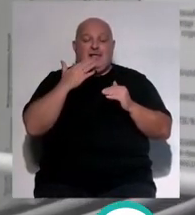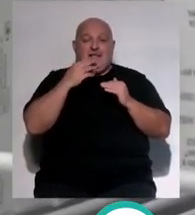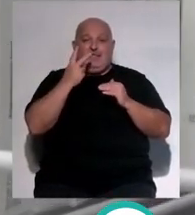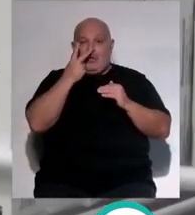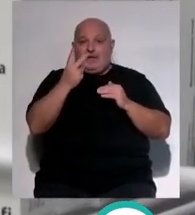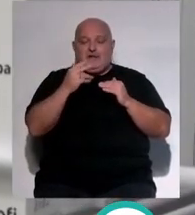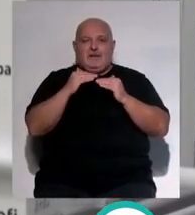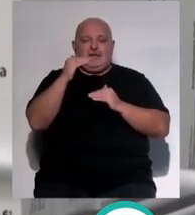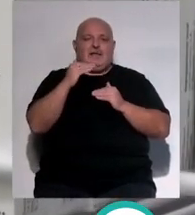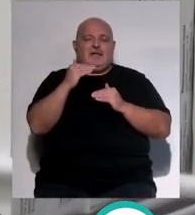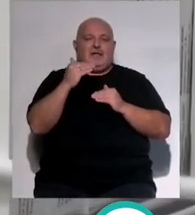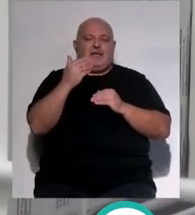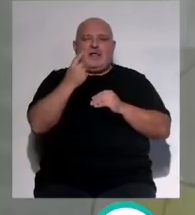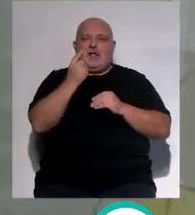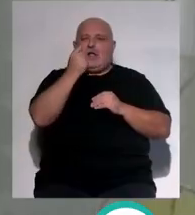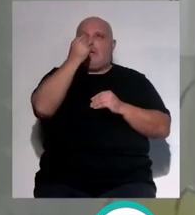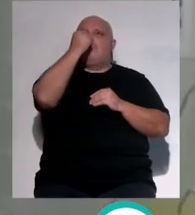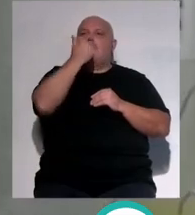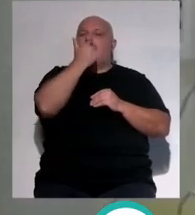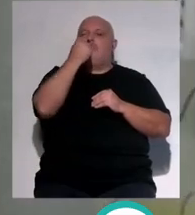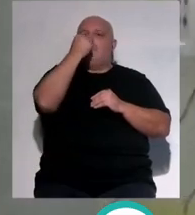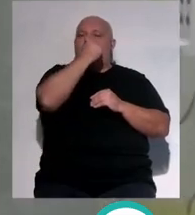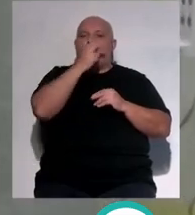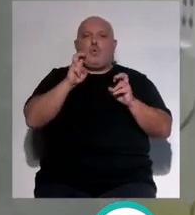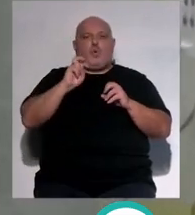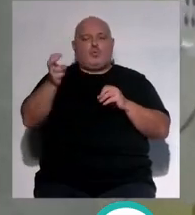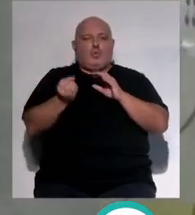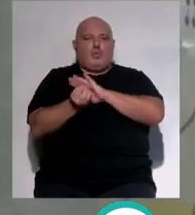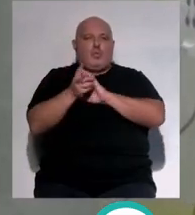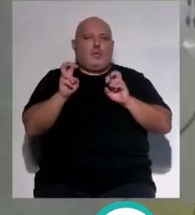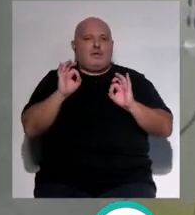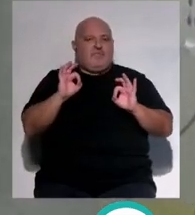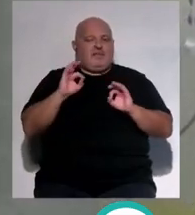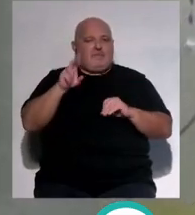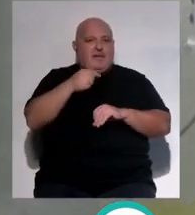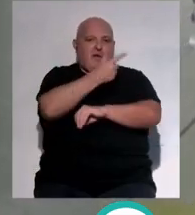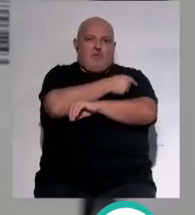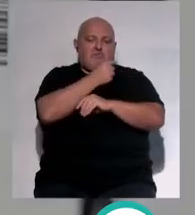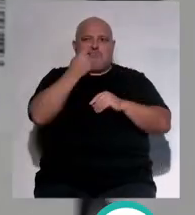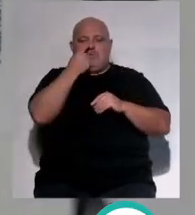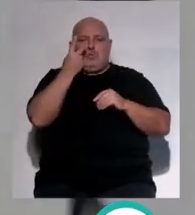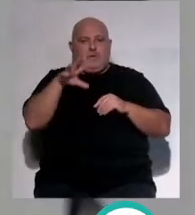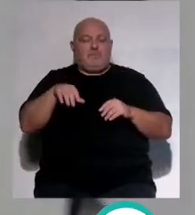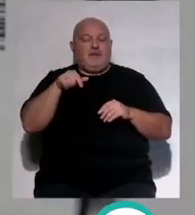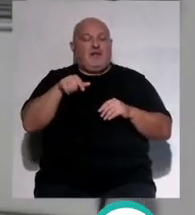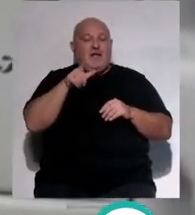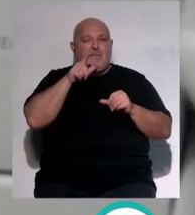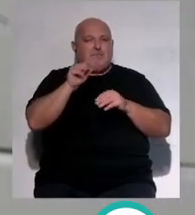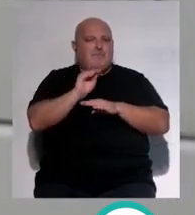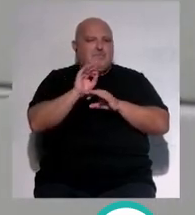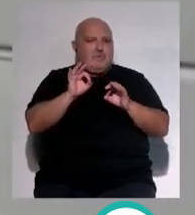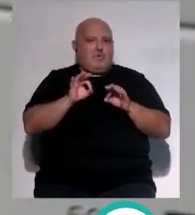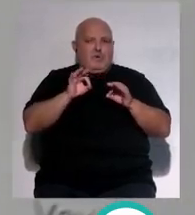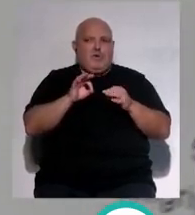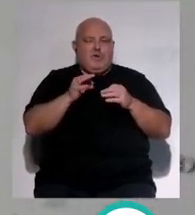recibirán la intranasal otra de las novedades de esta campaña de inmunización Este año seguimos manteniendo